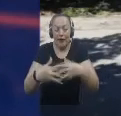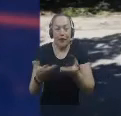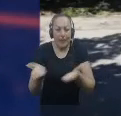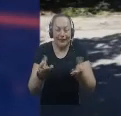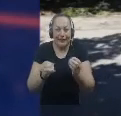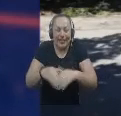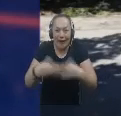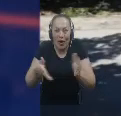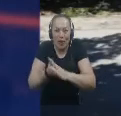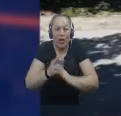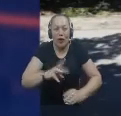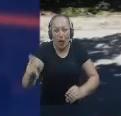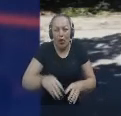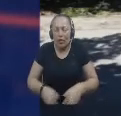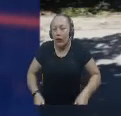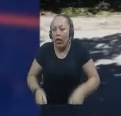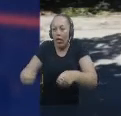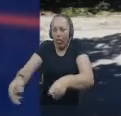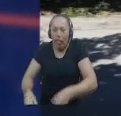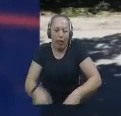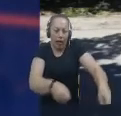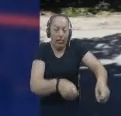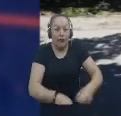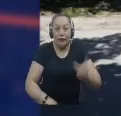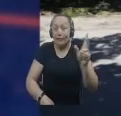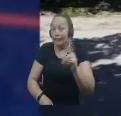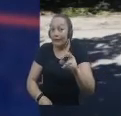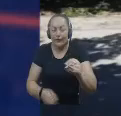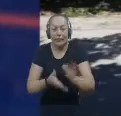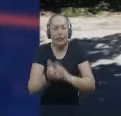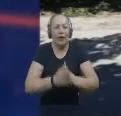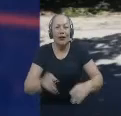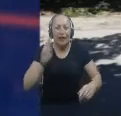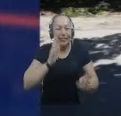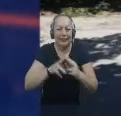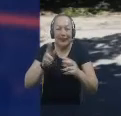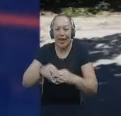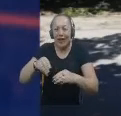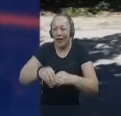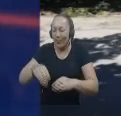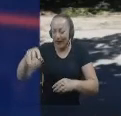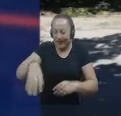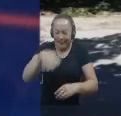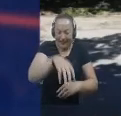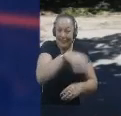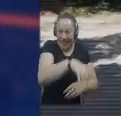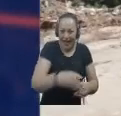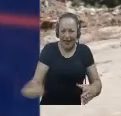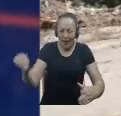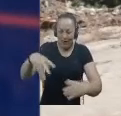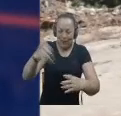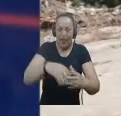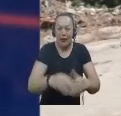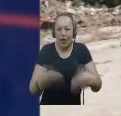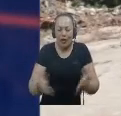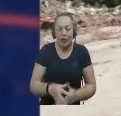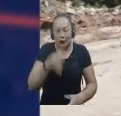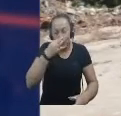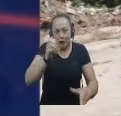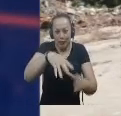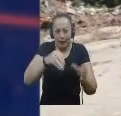en sitios diferentes al lugar de residencia o domicilio No usar los recipientes o demás elementos dispuestos Para depositar la basura